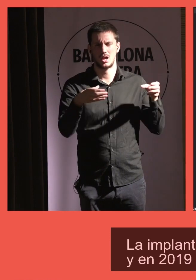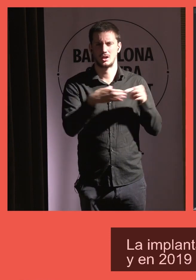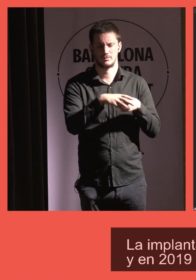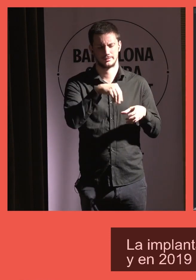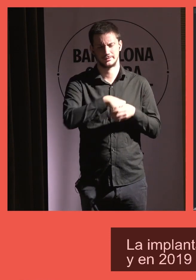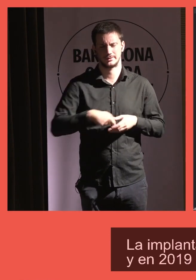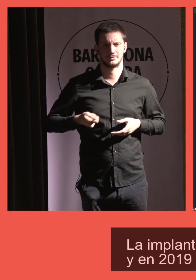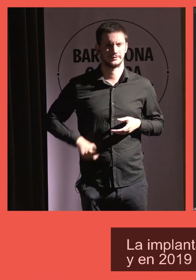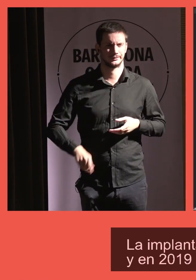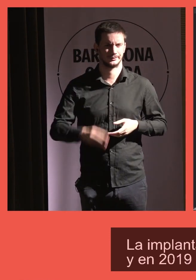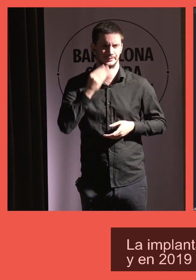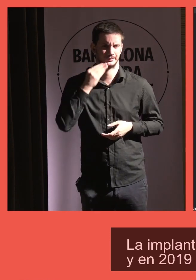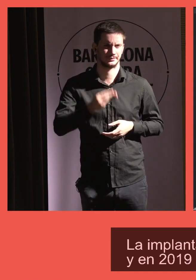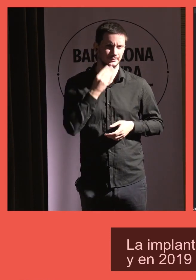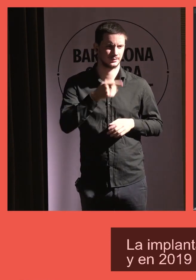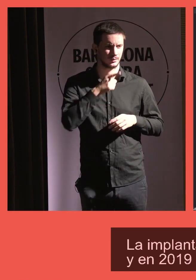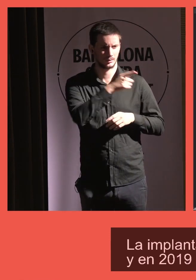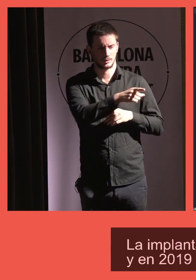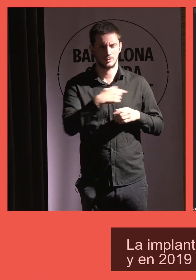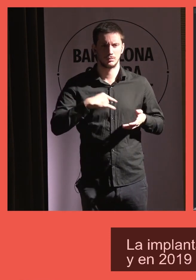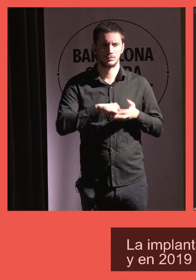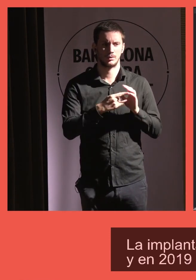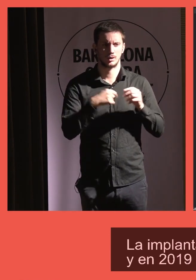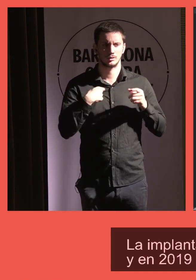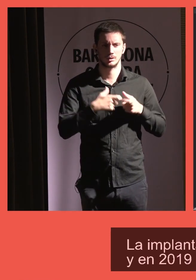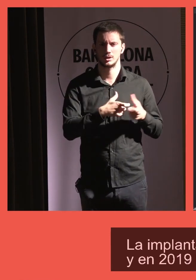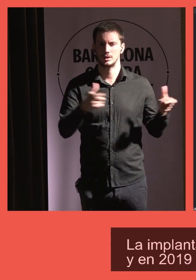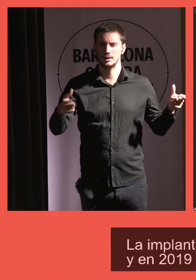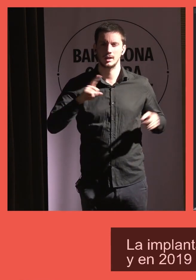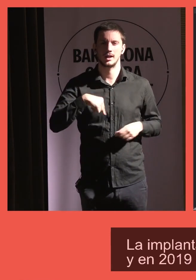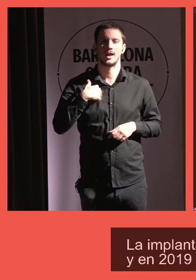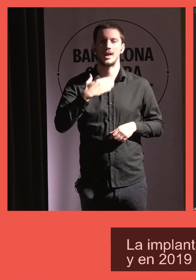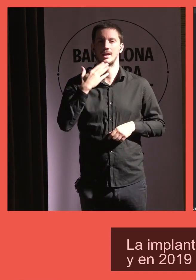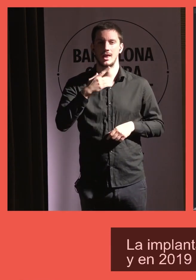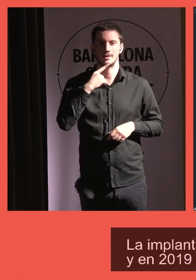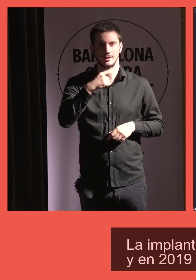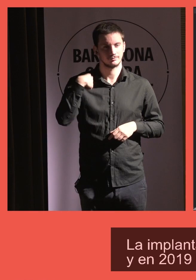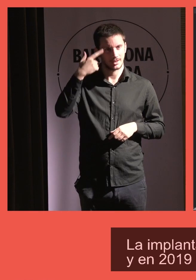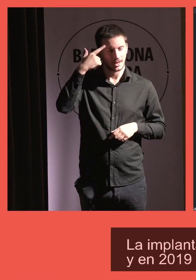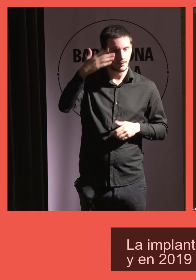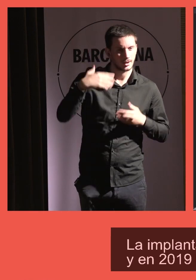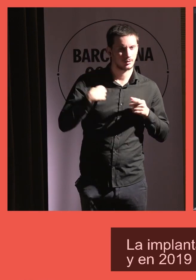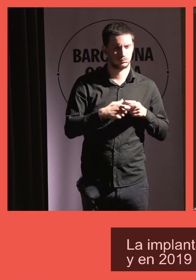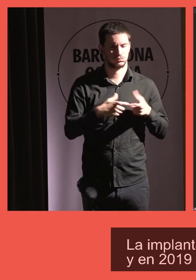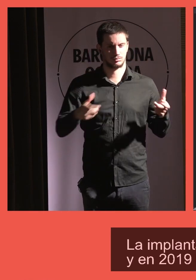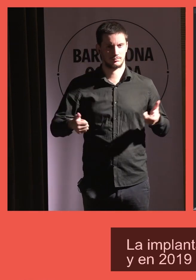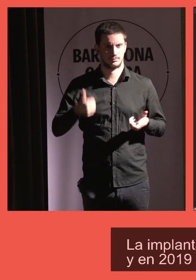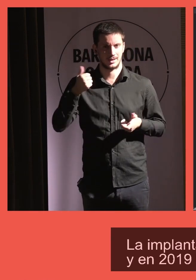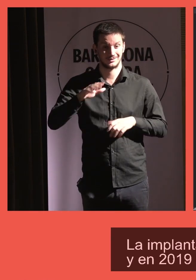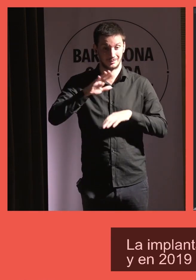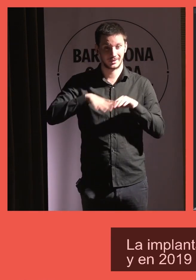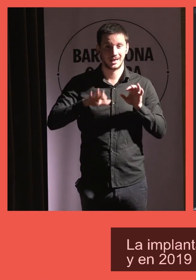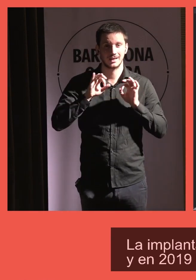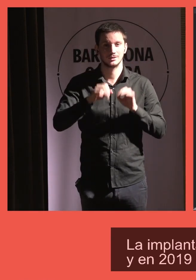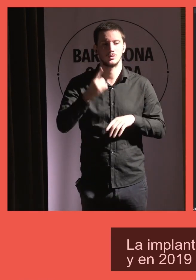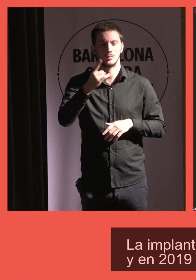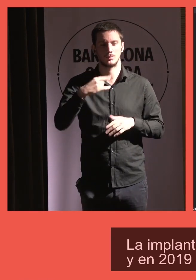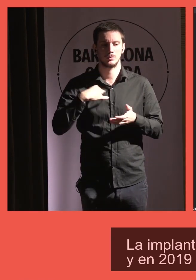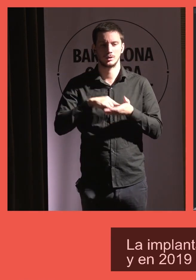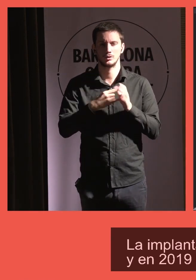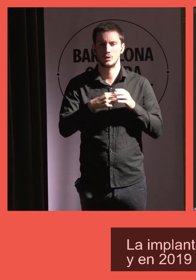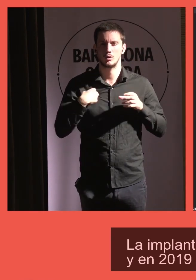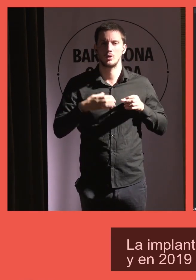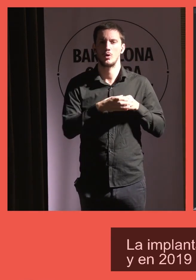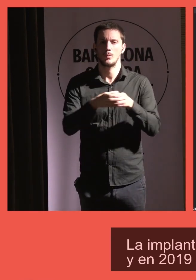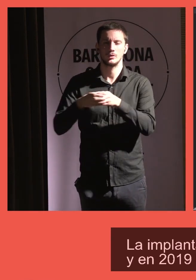profesionales que creen en el proyecto y que lo han desarrollado por encima de las expectativas. Claro, para esto, al ser un proyecto de desarrollo